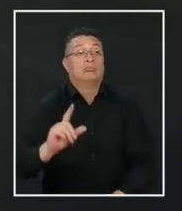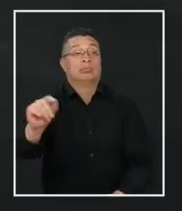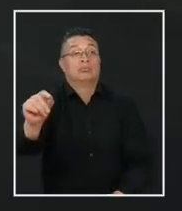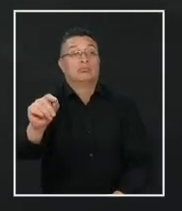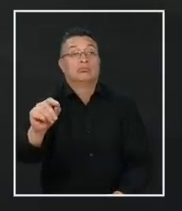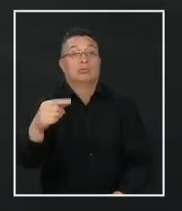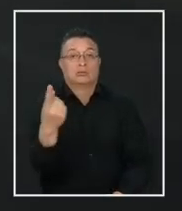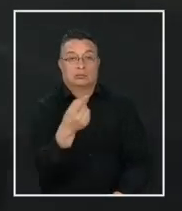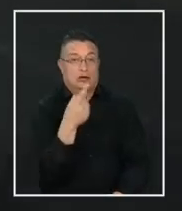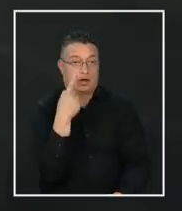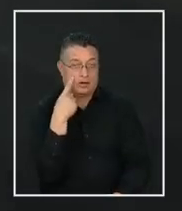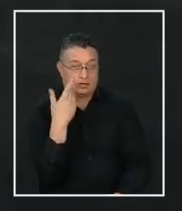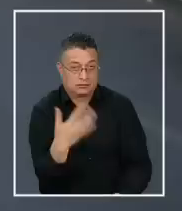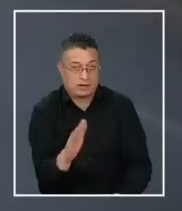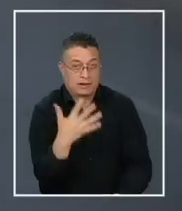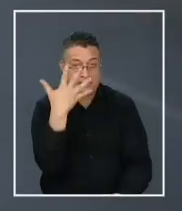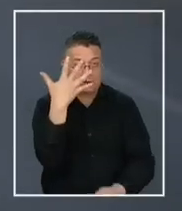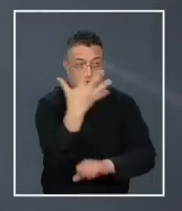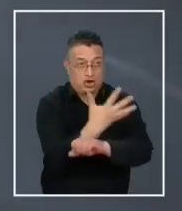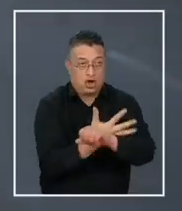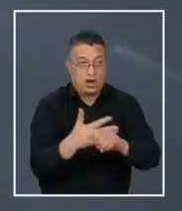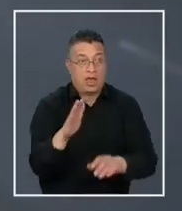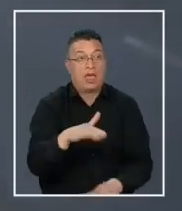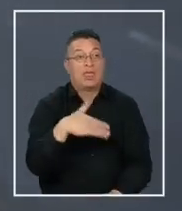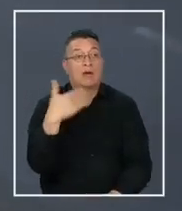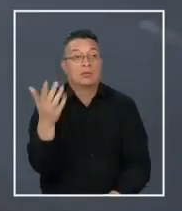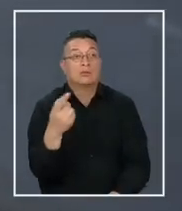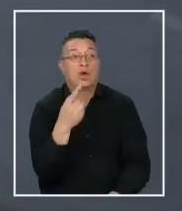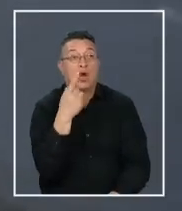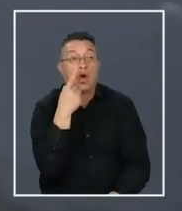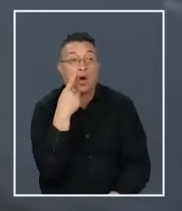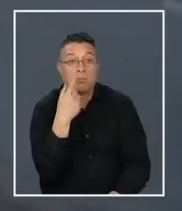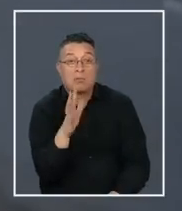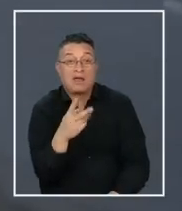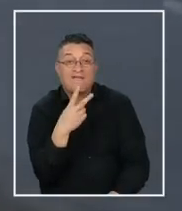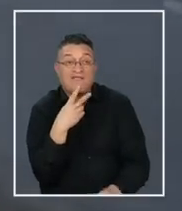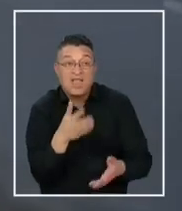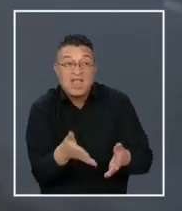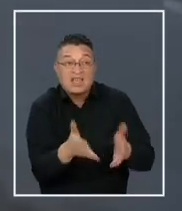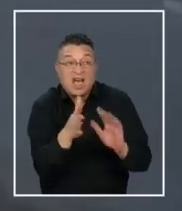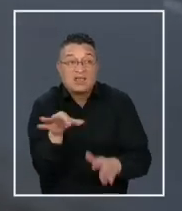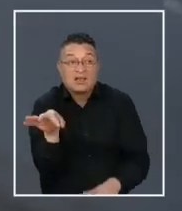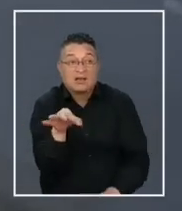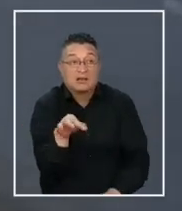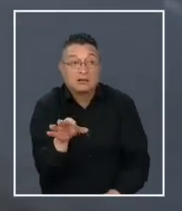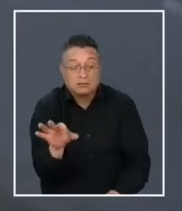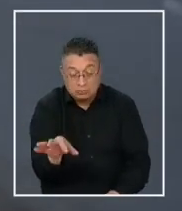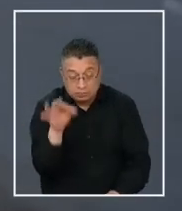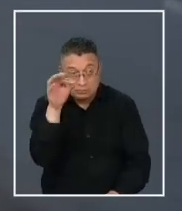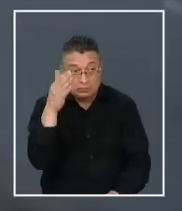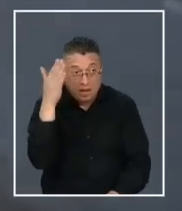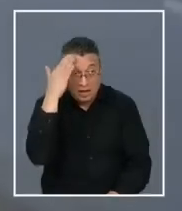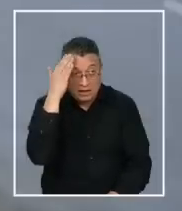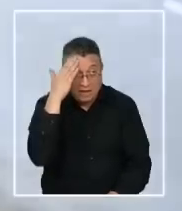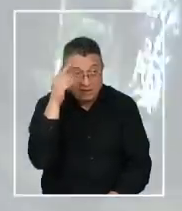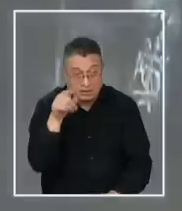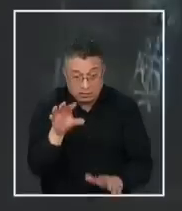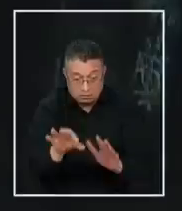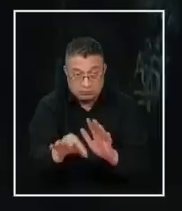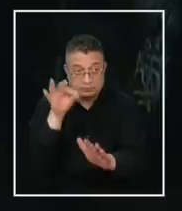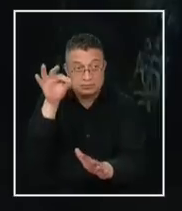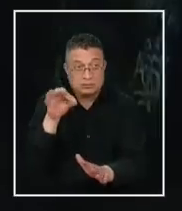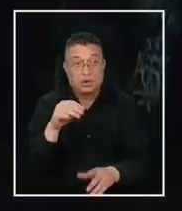Historia ya conocida, cinco horas más tarde, un hombre aparentemente en situación de calle encontró la cabeza del joven colombiano.